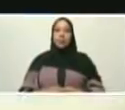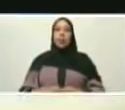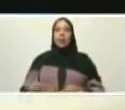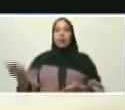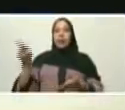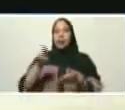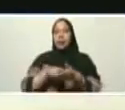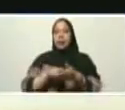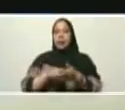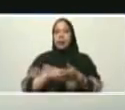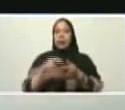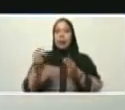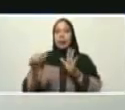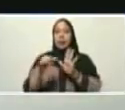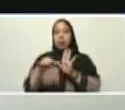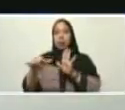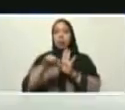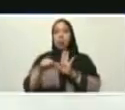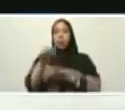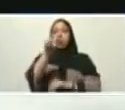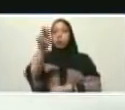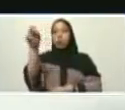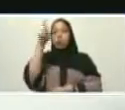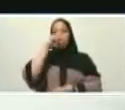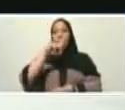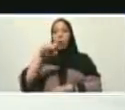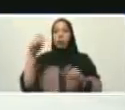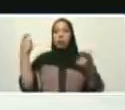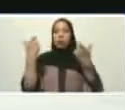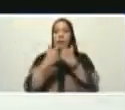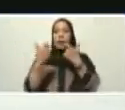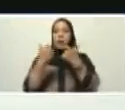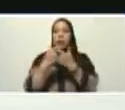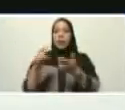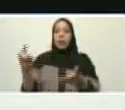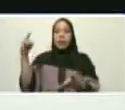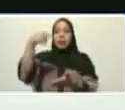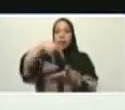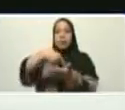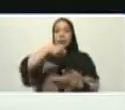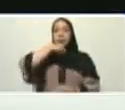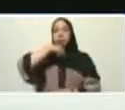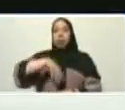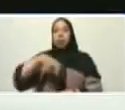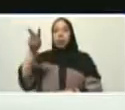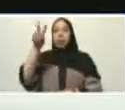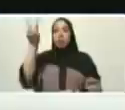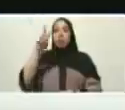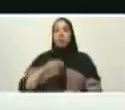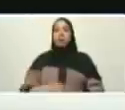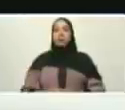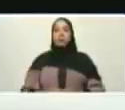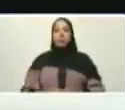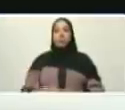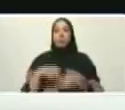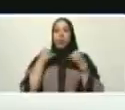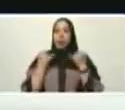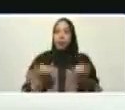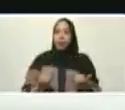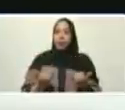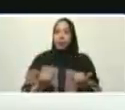de los 200 años de la campaña de Carabobo de la victoria de Carabobo y ahora